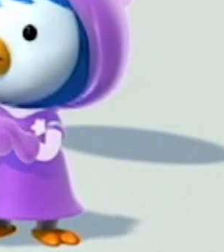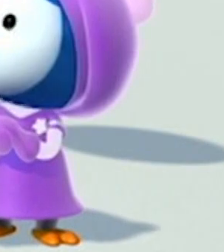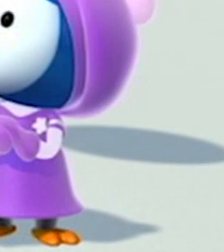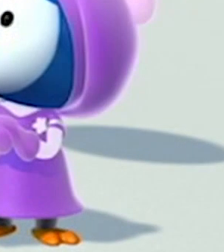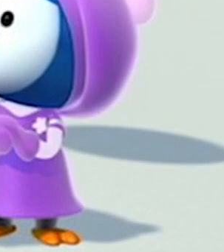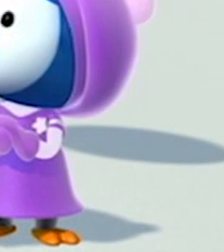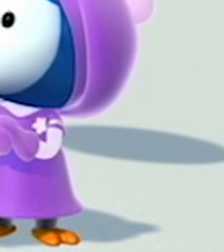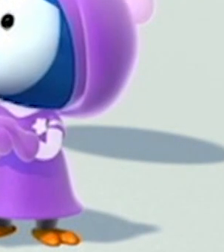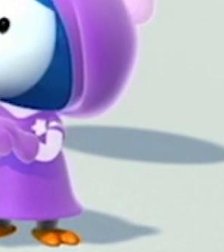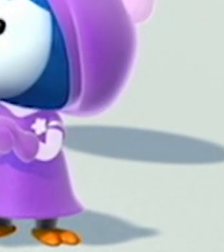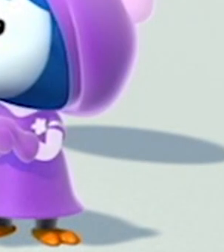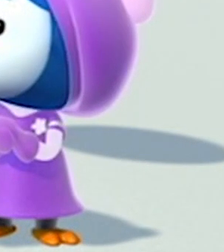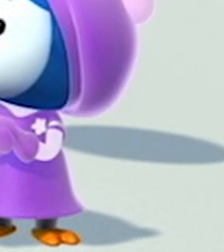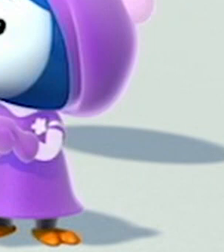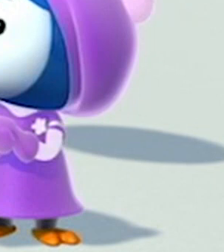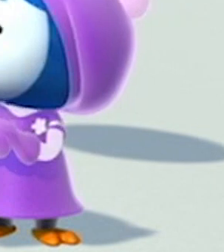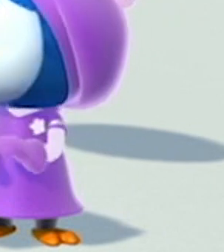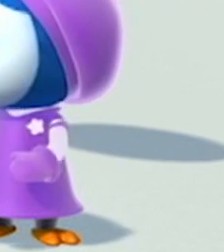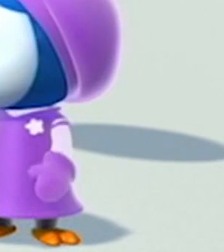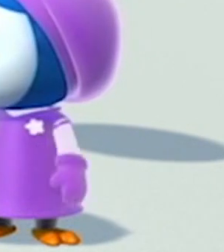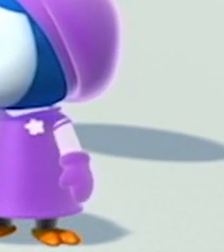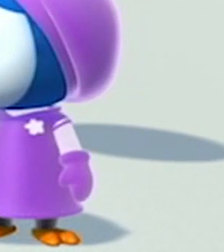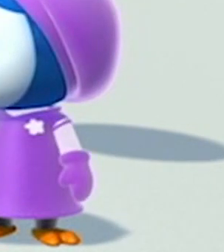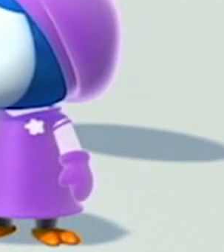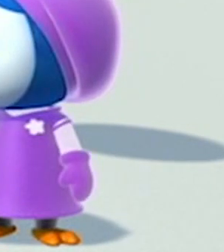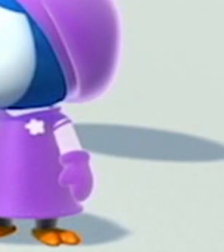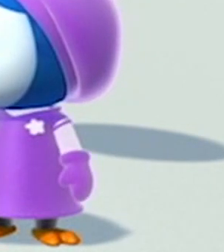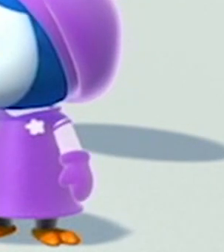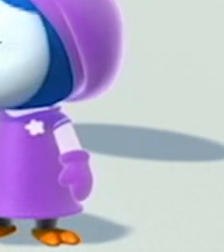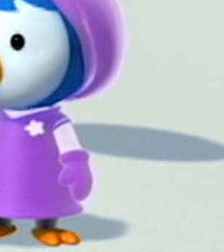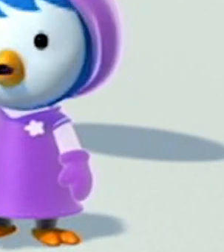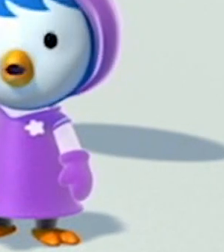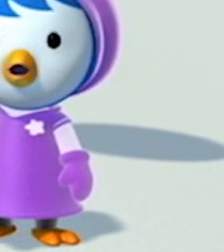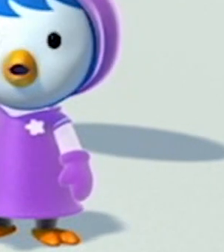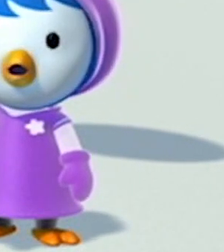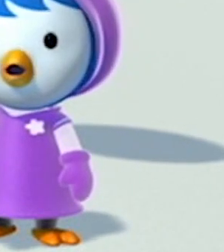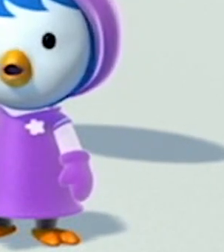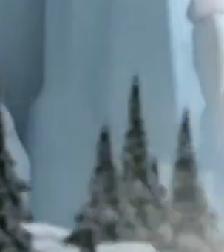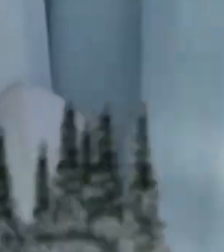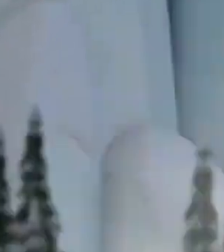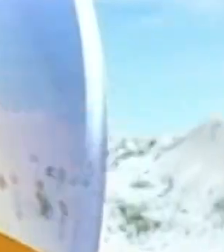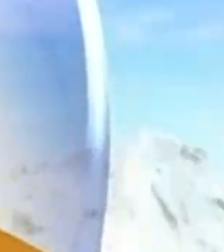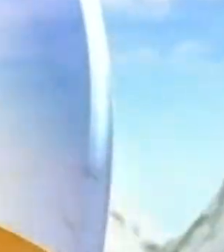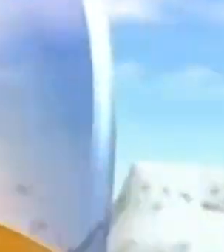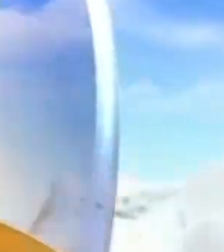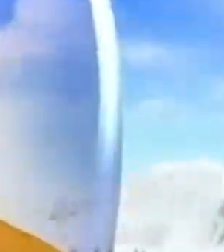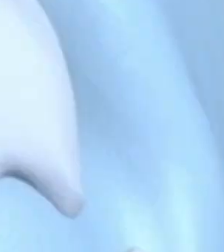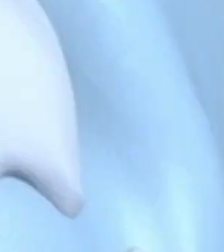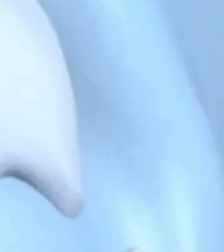Pororo ¿estás seguro de hacer esto? No te preocupes esta vez si va a volar